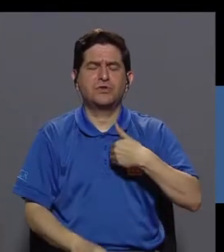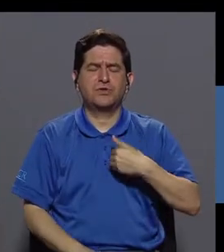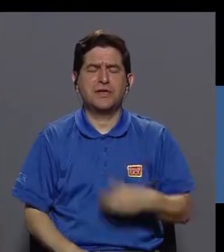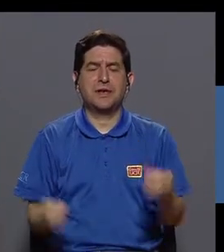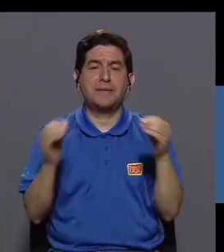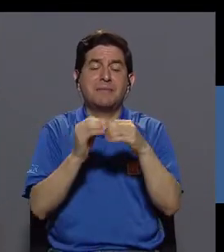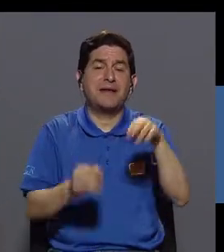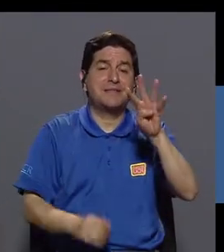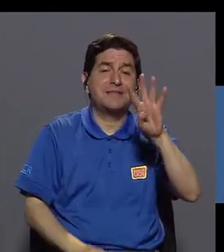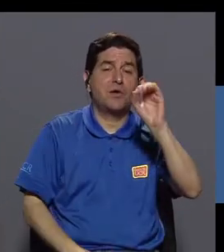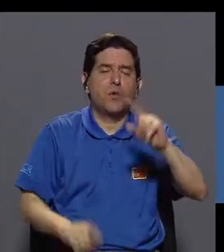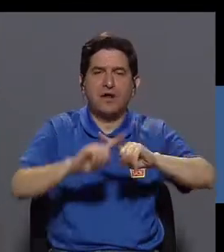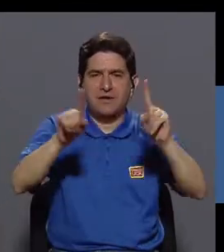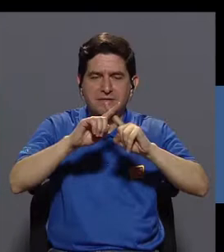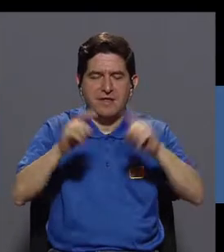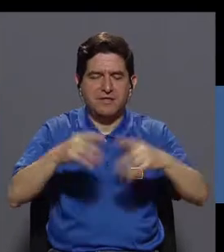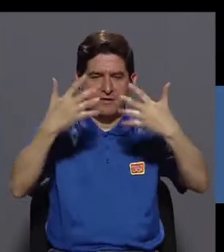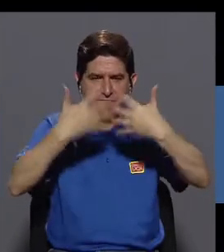de agua superficial.